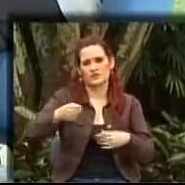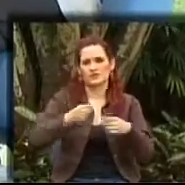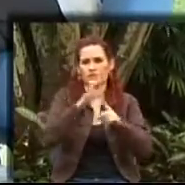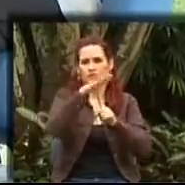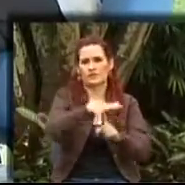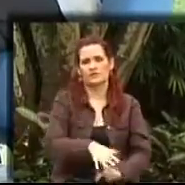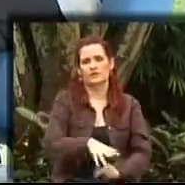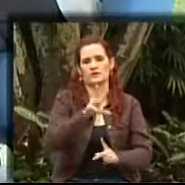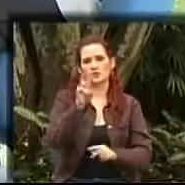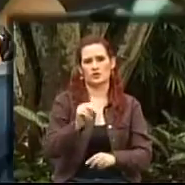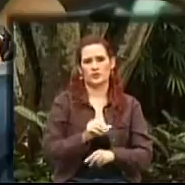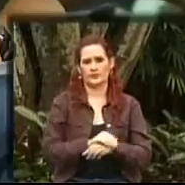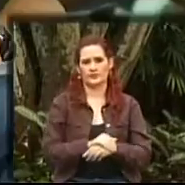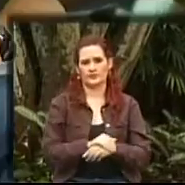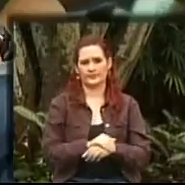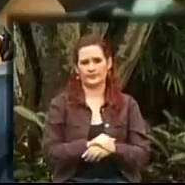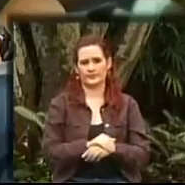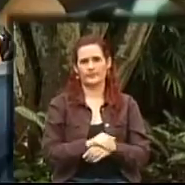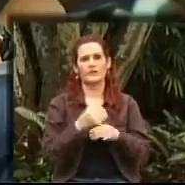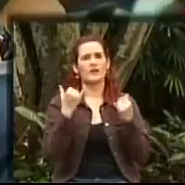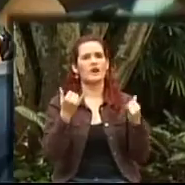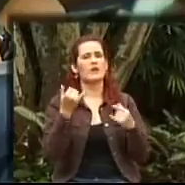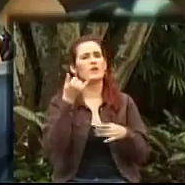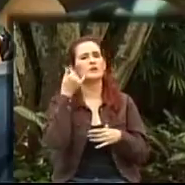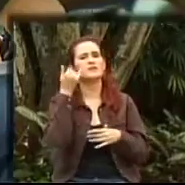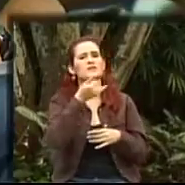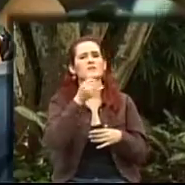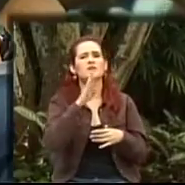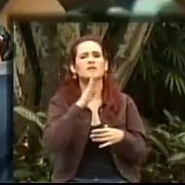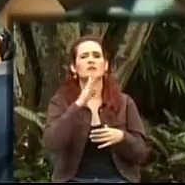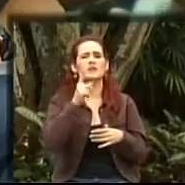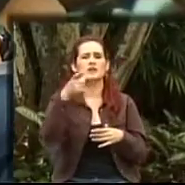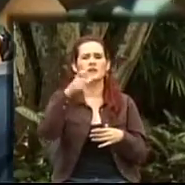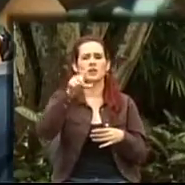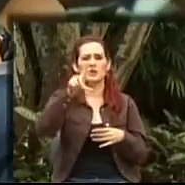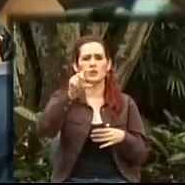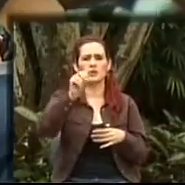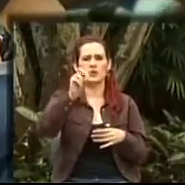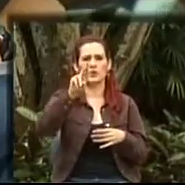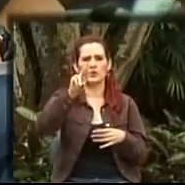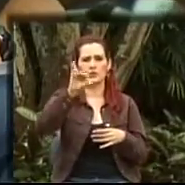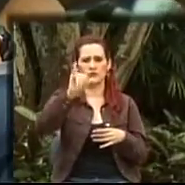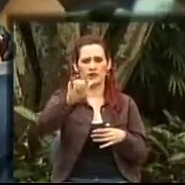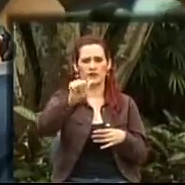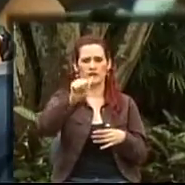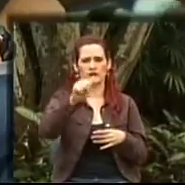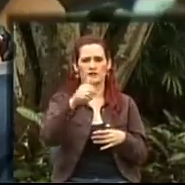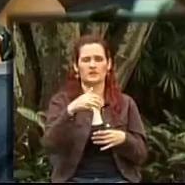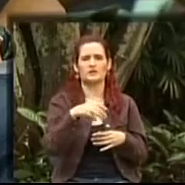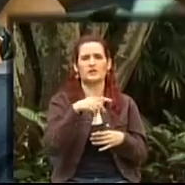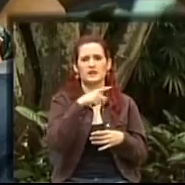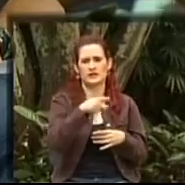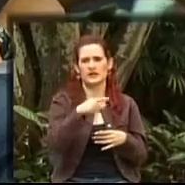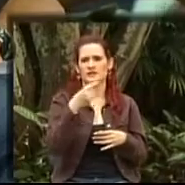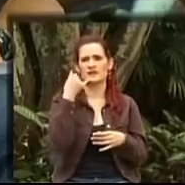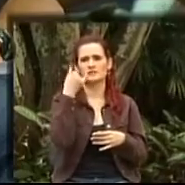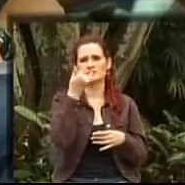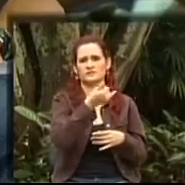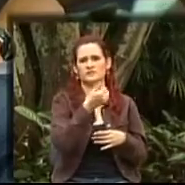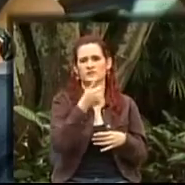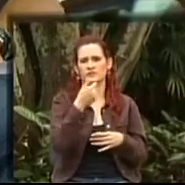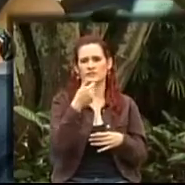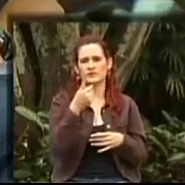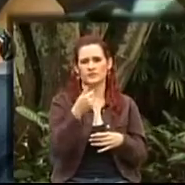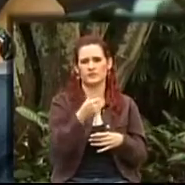Doctora, mire, nos está llamando Gloria Vélez. paso a Gloria Vélez. Desde el barrio Castilla. Hola Gloria, buenos días. Buenos días, muchas gracias.